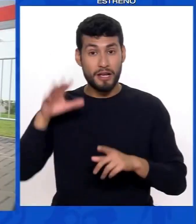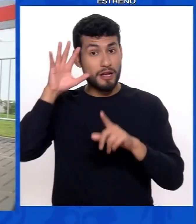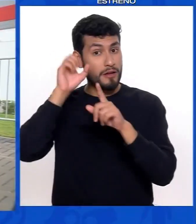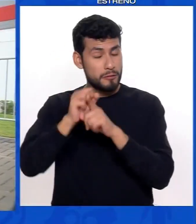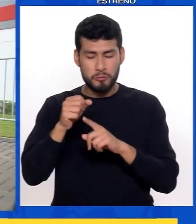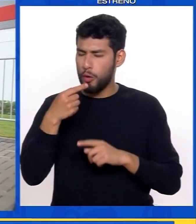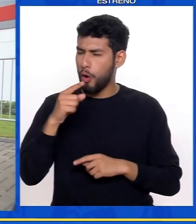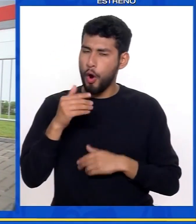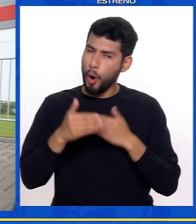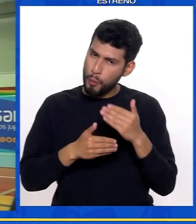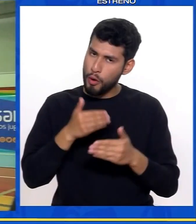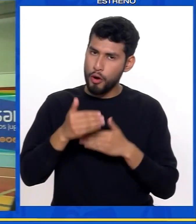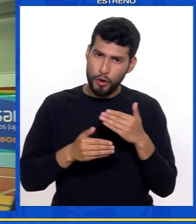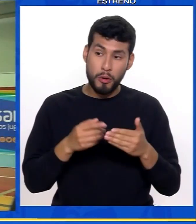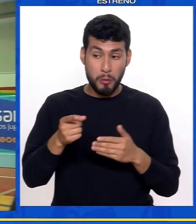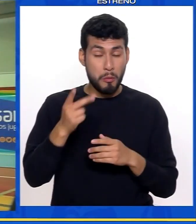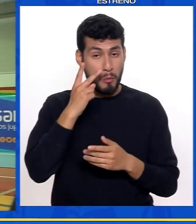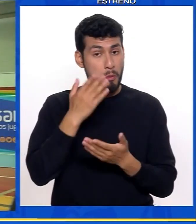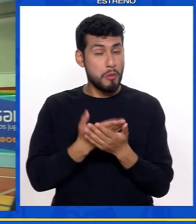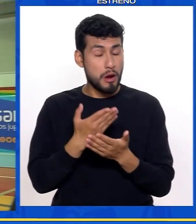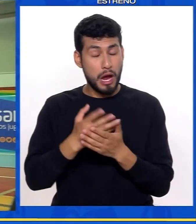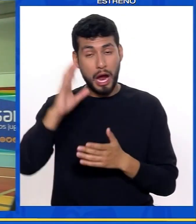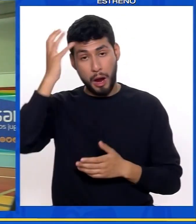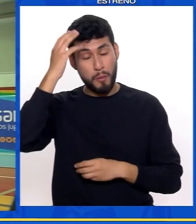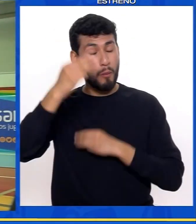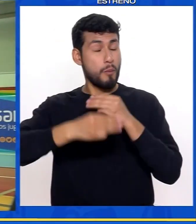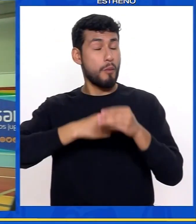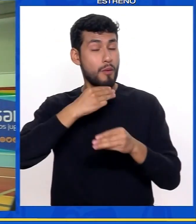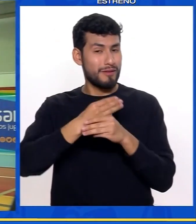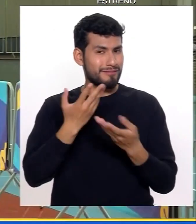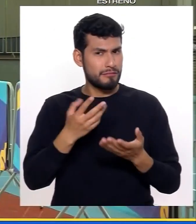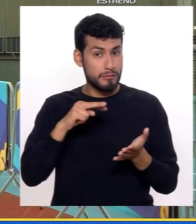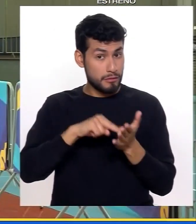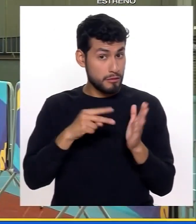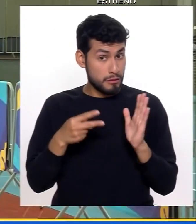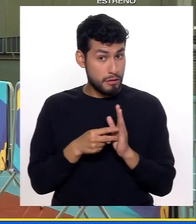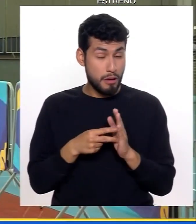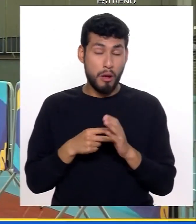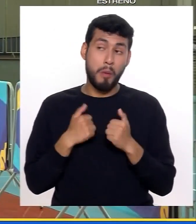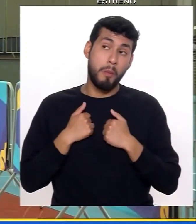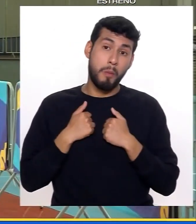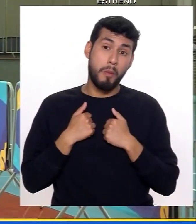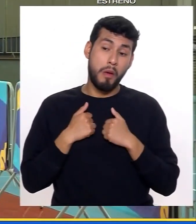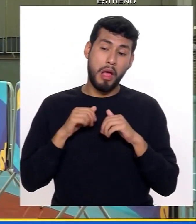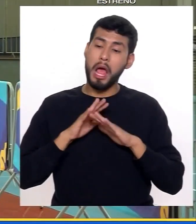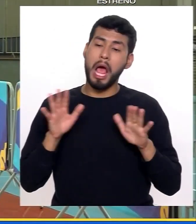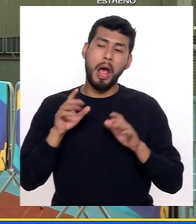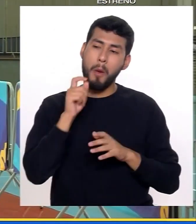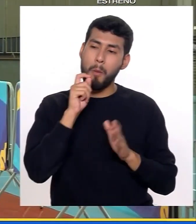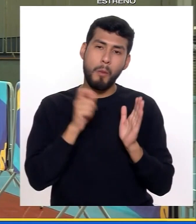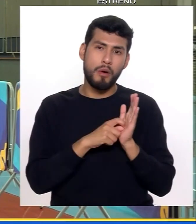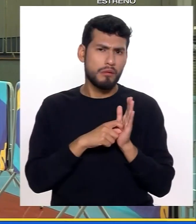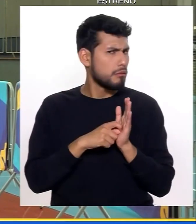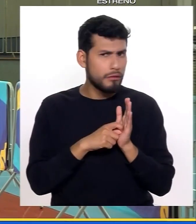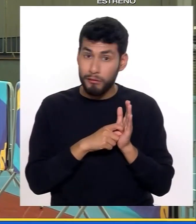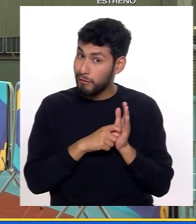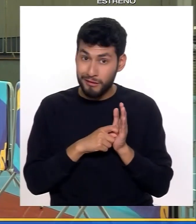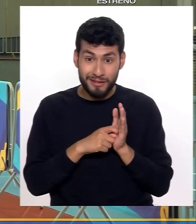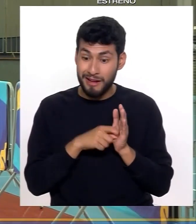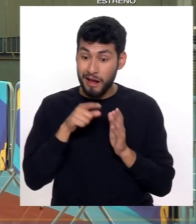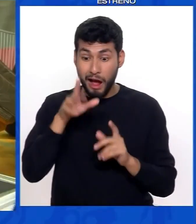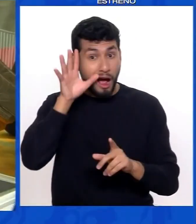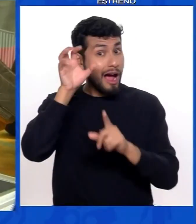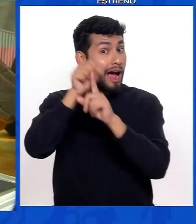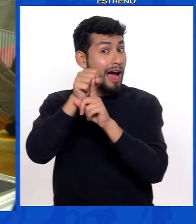Los logros van a llegar solos, nos ha demostrado que puede ser campeona mundial y eso no significa que se puede quedar ahí. Al tener este tipo de